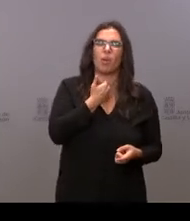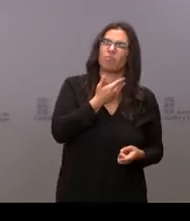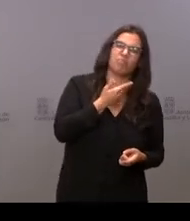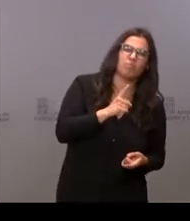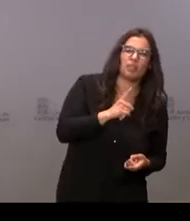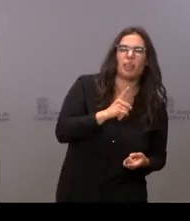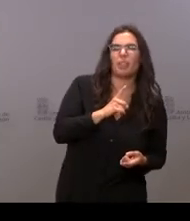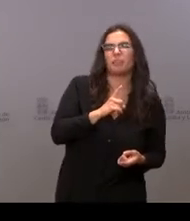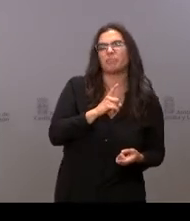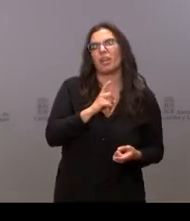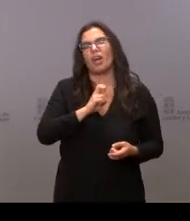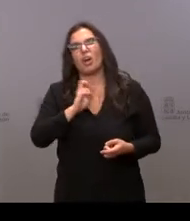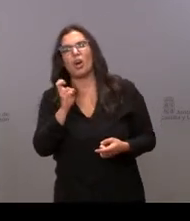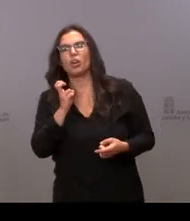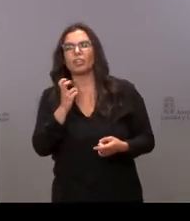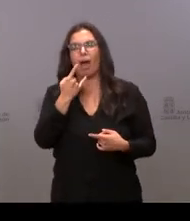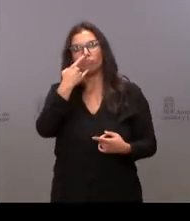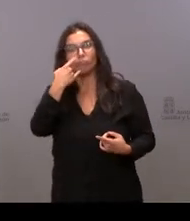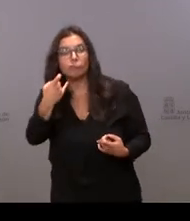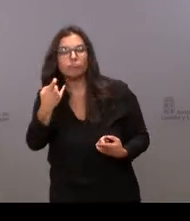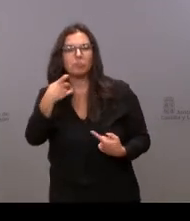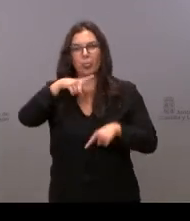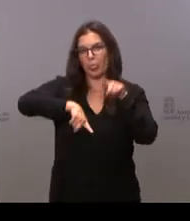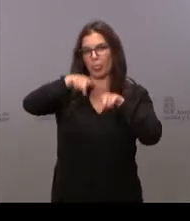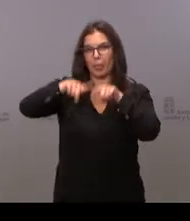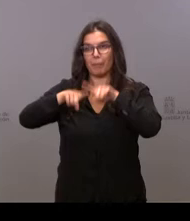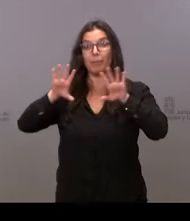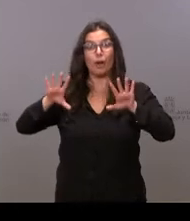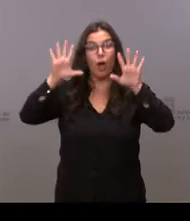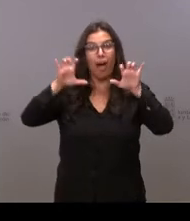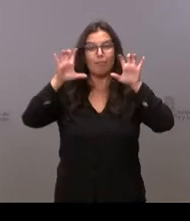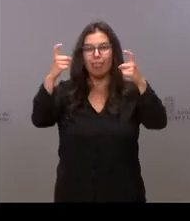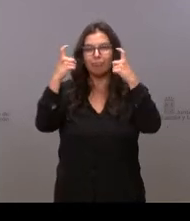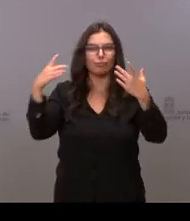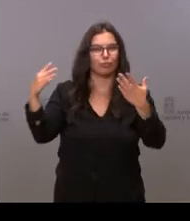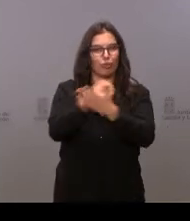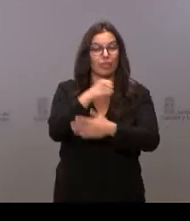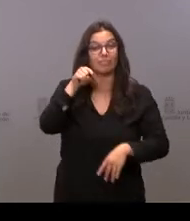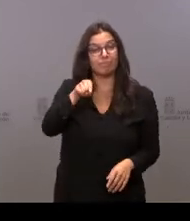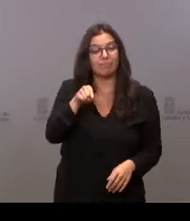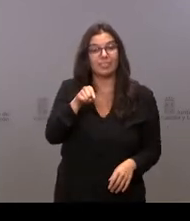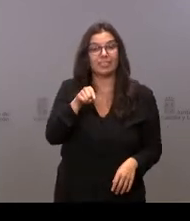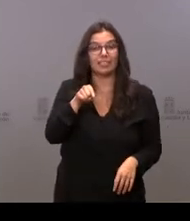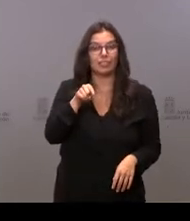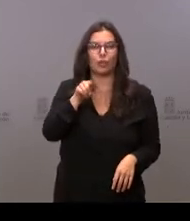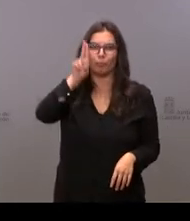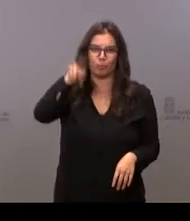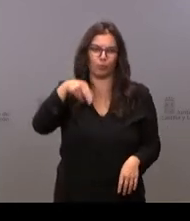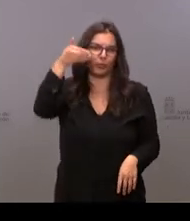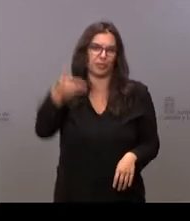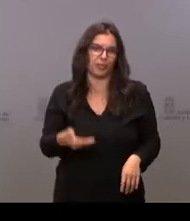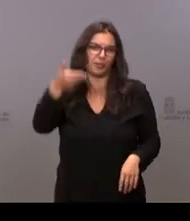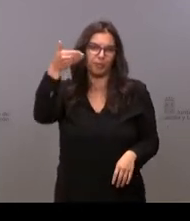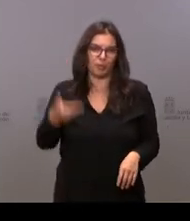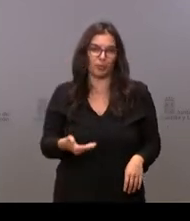interesar más o menos, o te pueden captar más o menos. Pero todas te enseñan. Y yo creo que eso es lo importante y